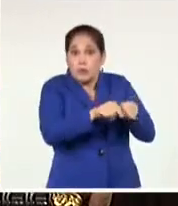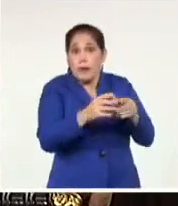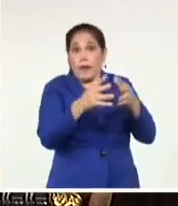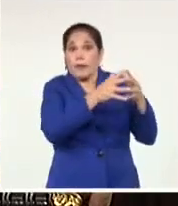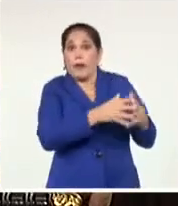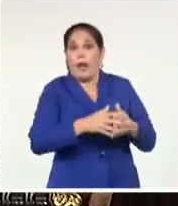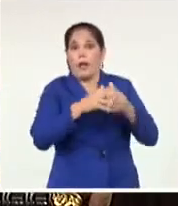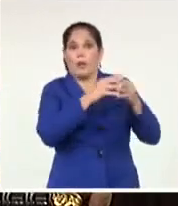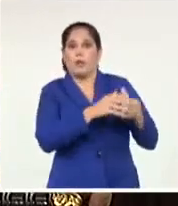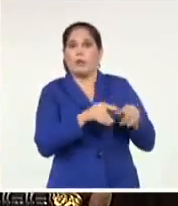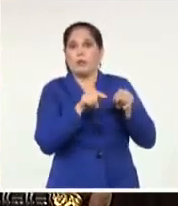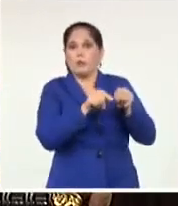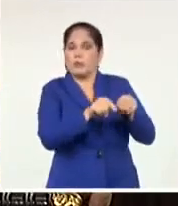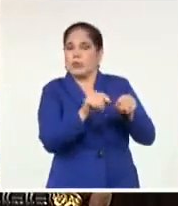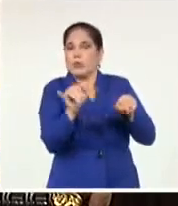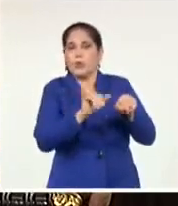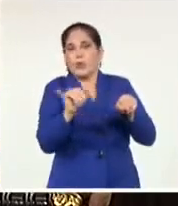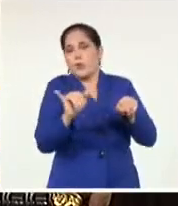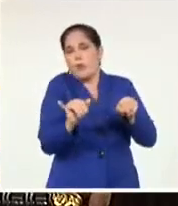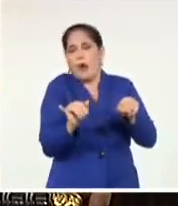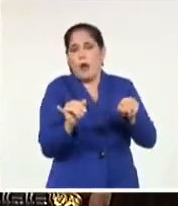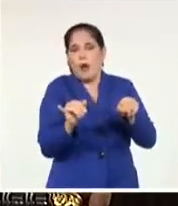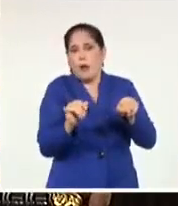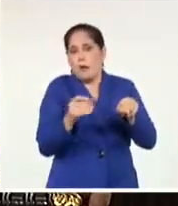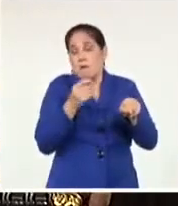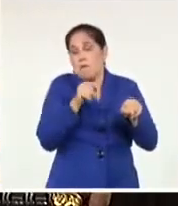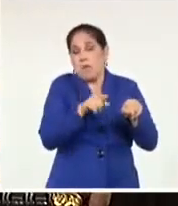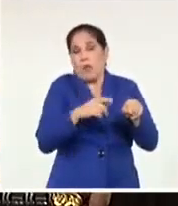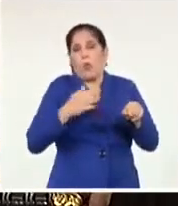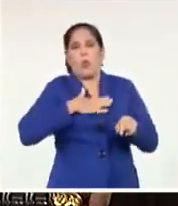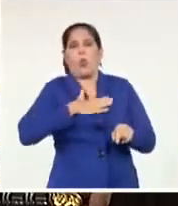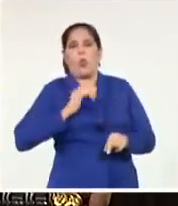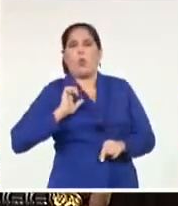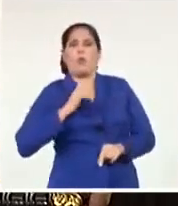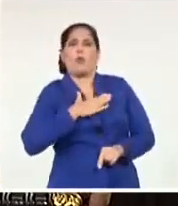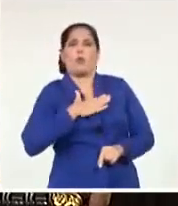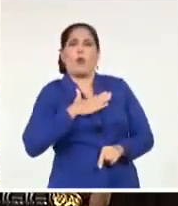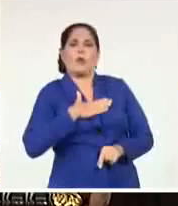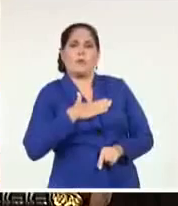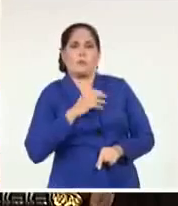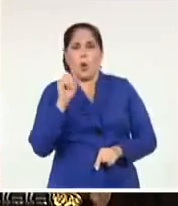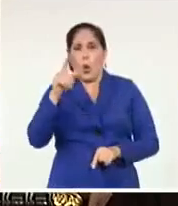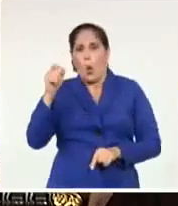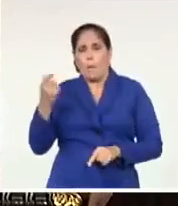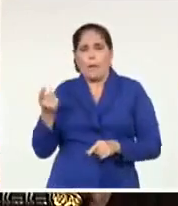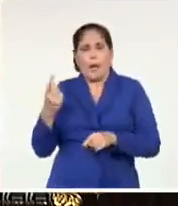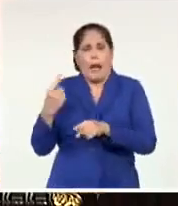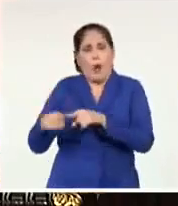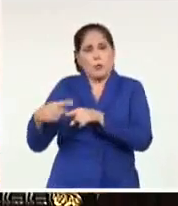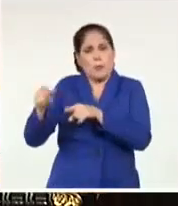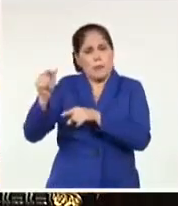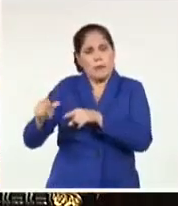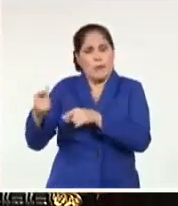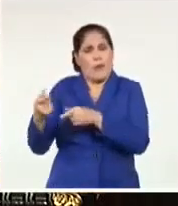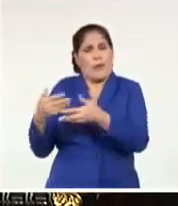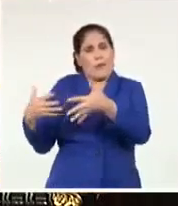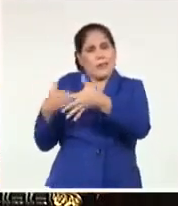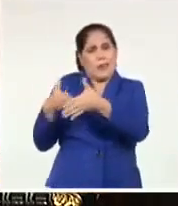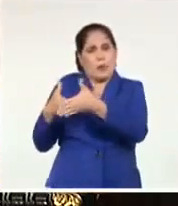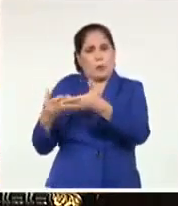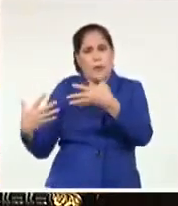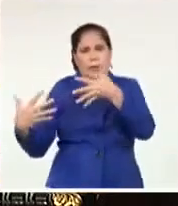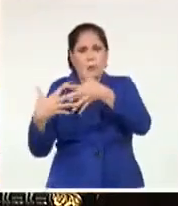tiene el terreno de juego, es el dueño del balón, compra al árbitro y a partir de ahí